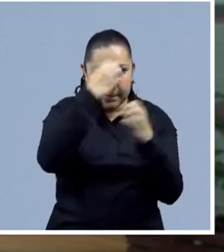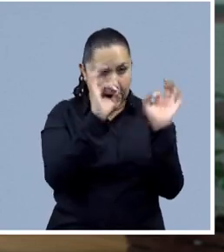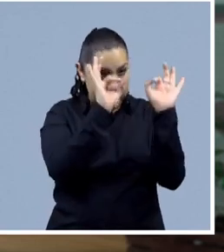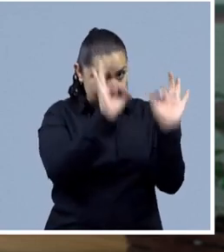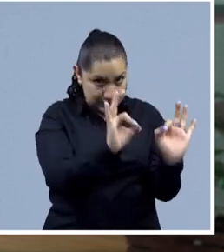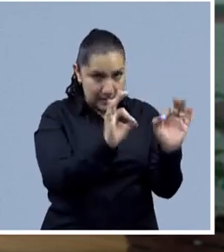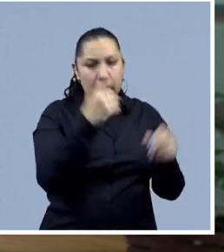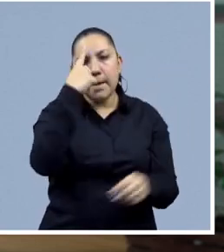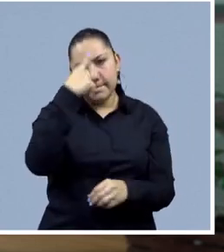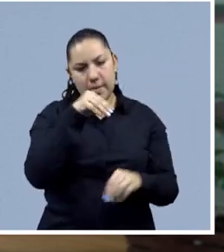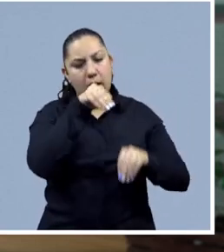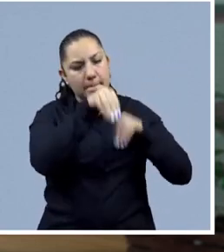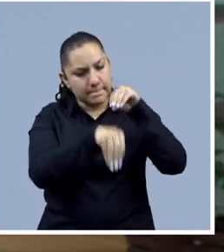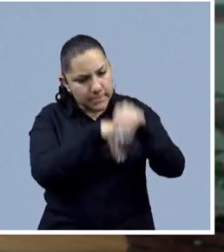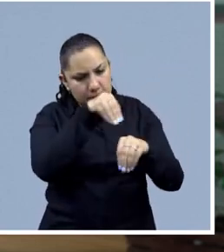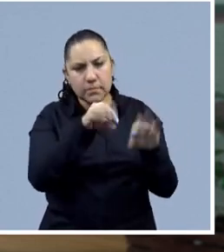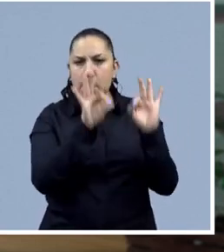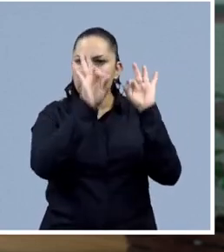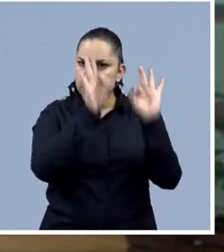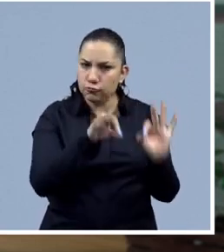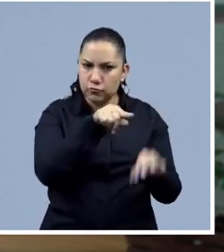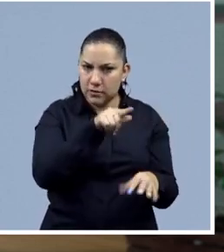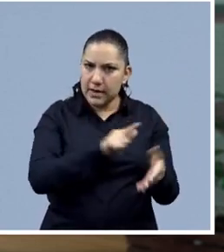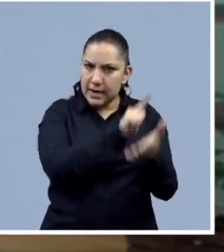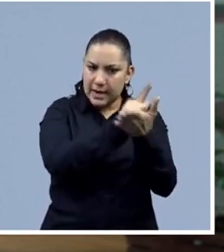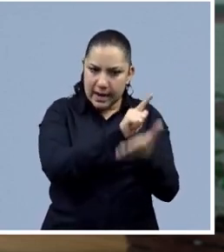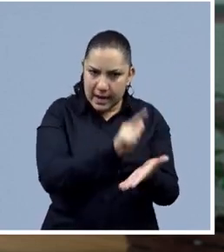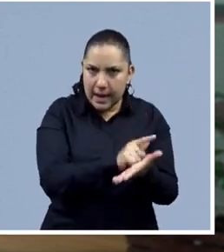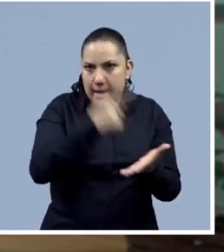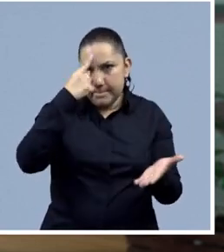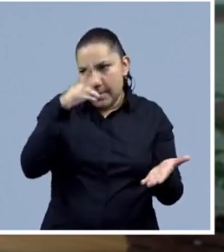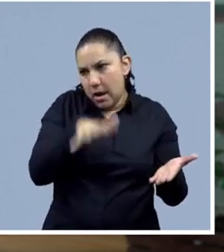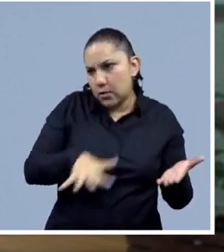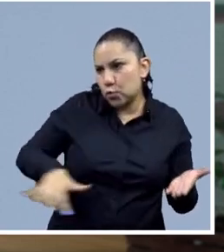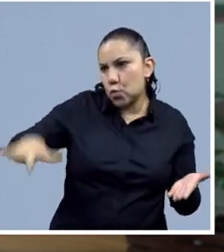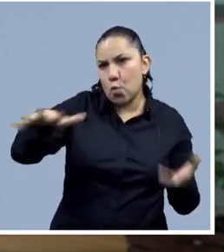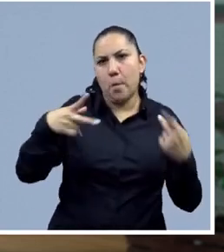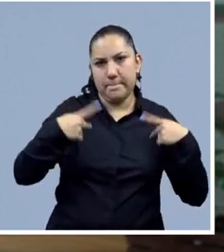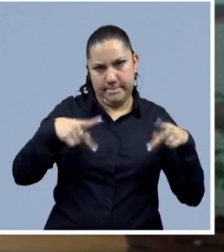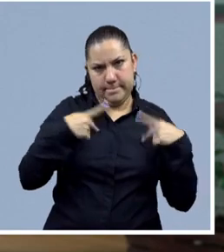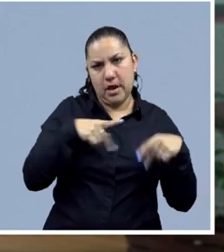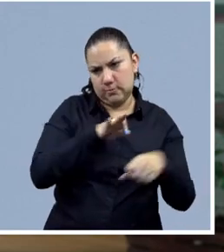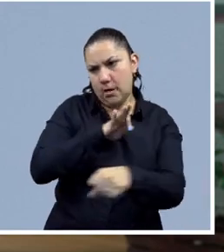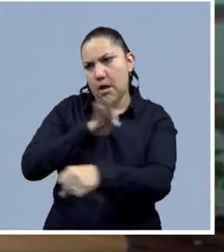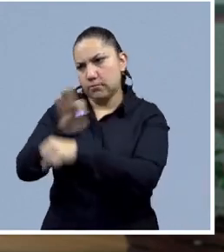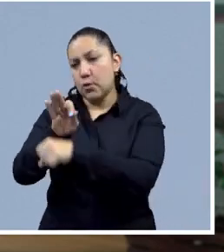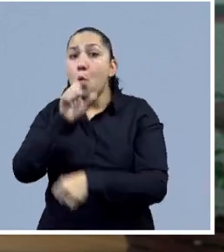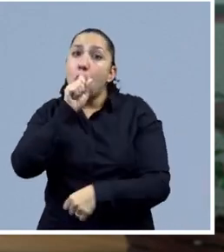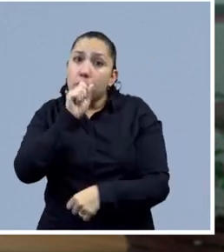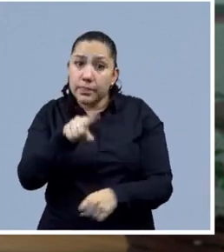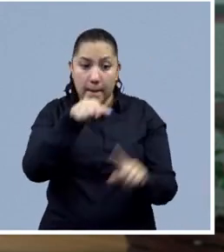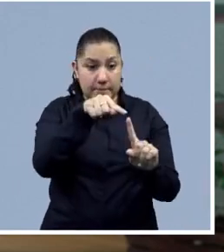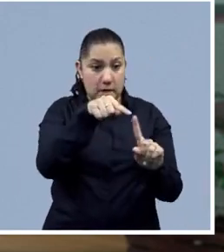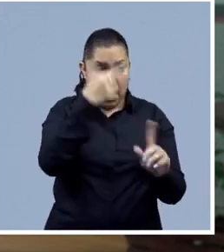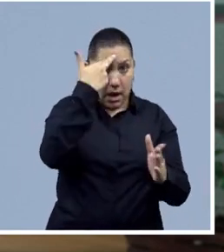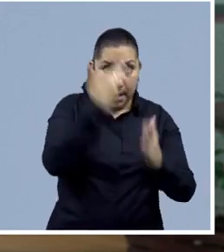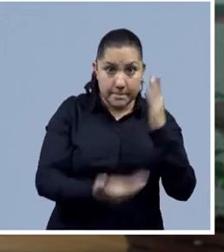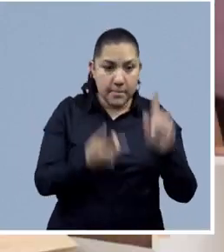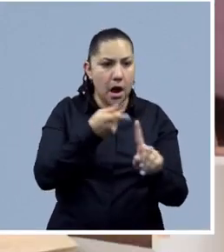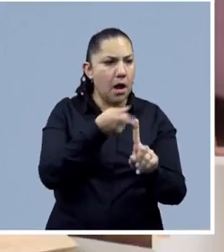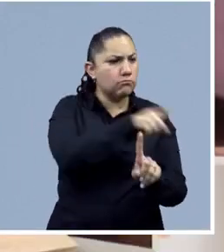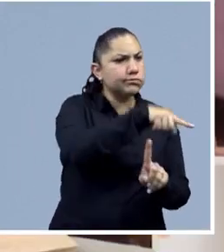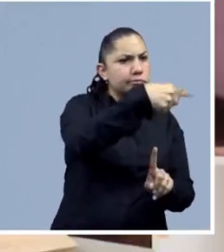regular en este sentido, protegiendo o dando las mayores garantías a las y los ciudadanos, pero también a las víctimas indirectas.